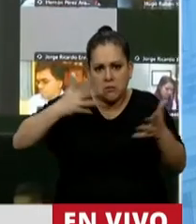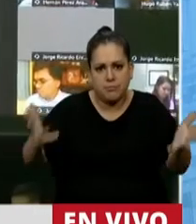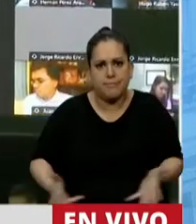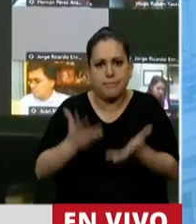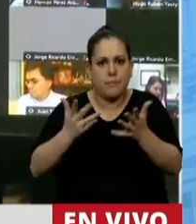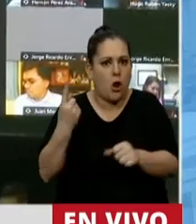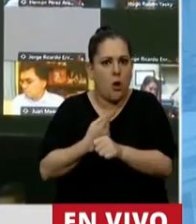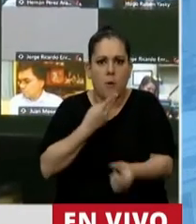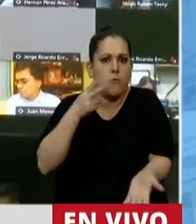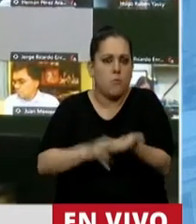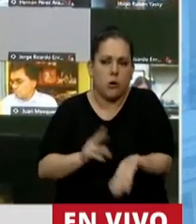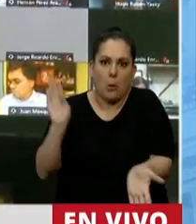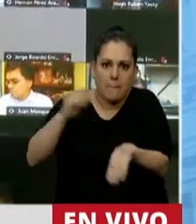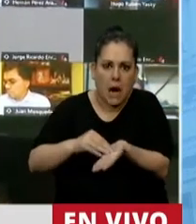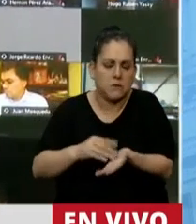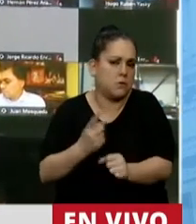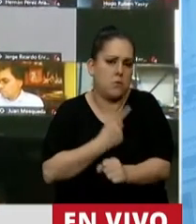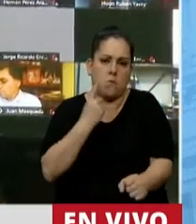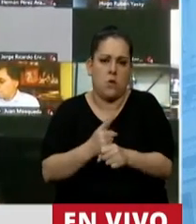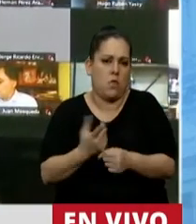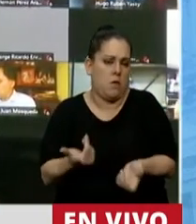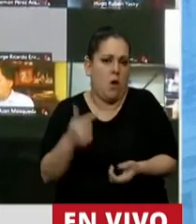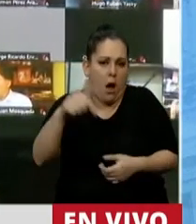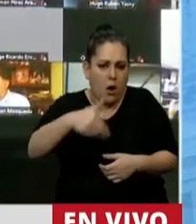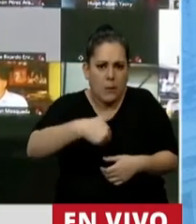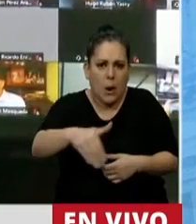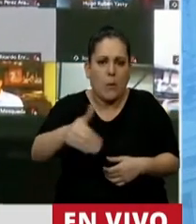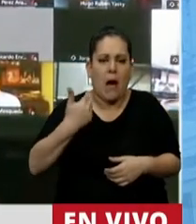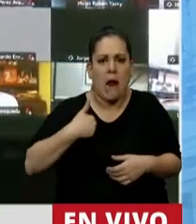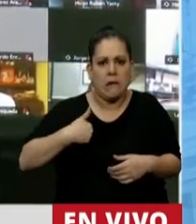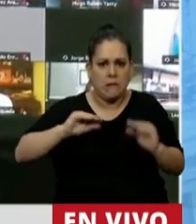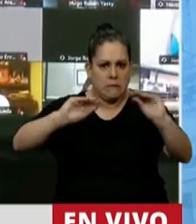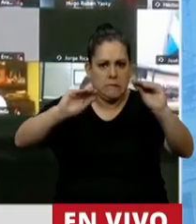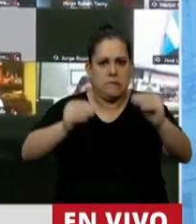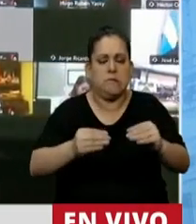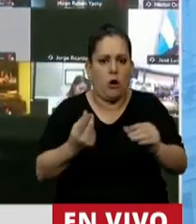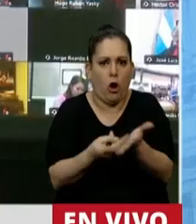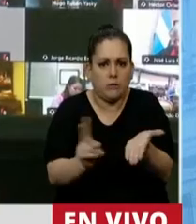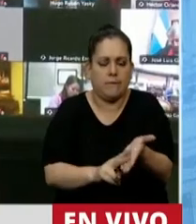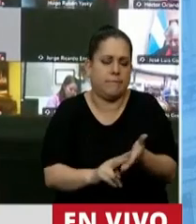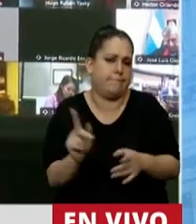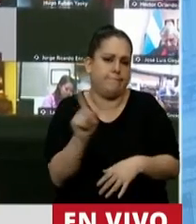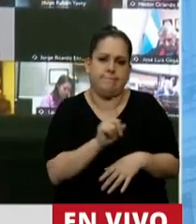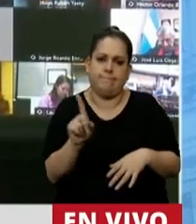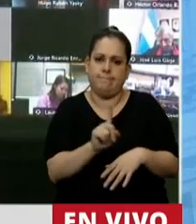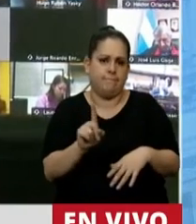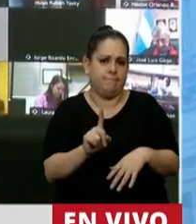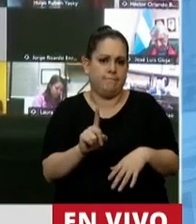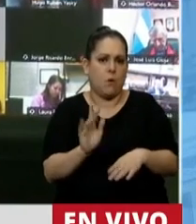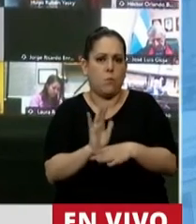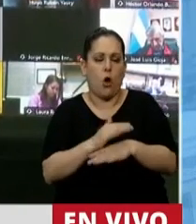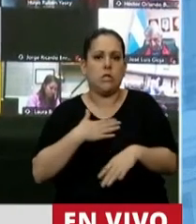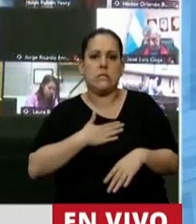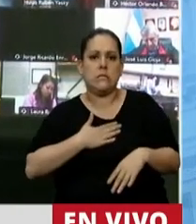decía, se niega a caer nuevamente en una debacle como nos ha pasado tiempo si solamente caemos con